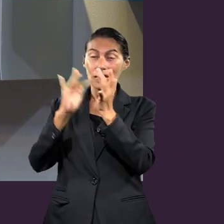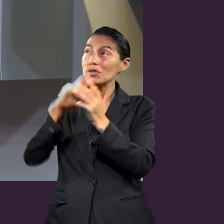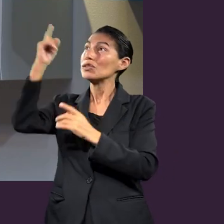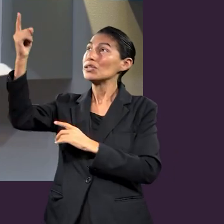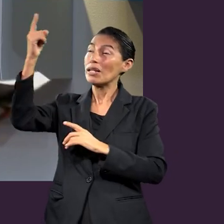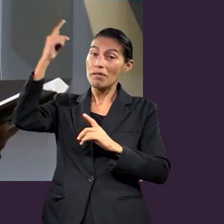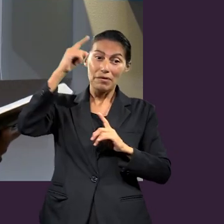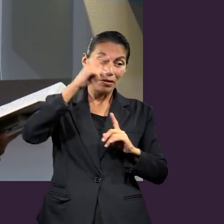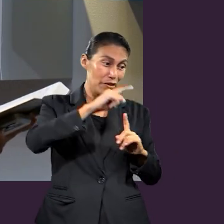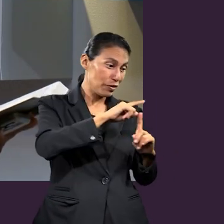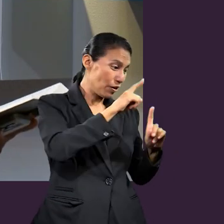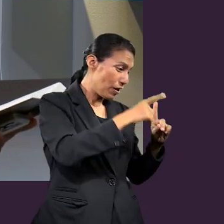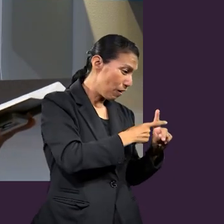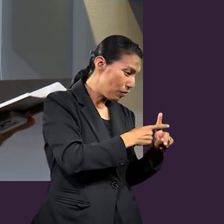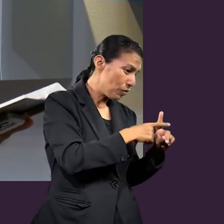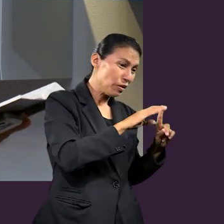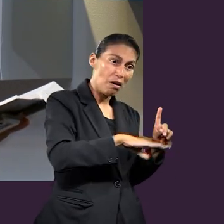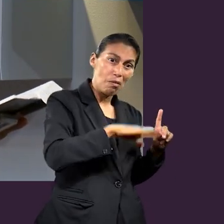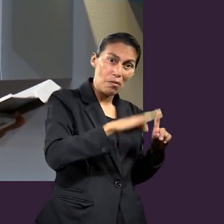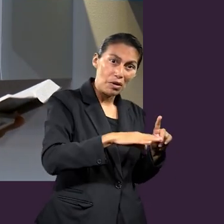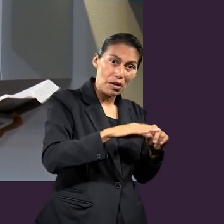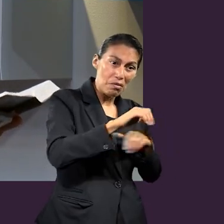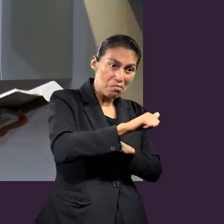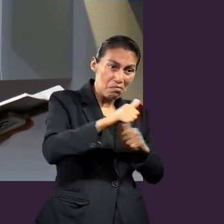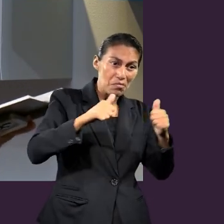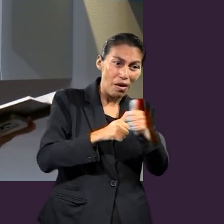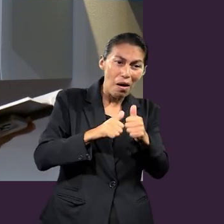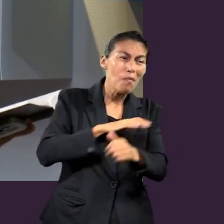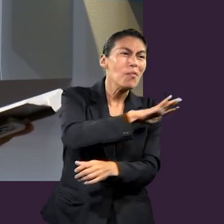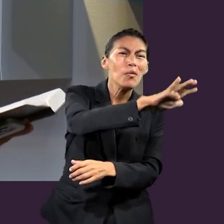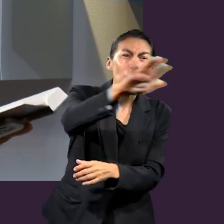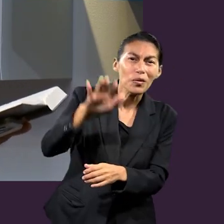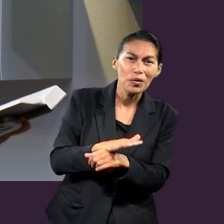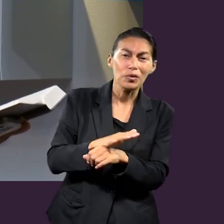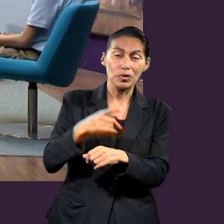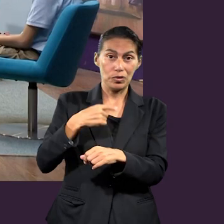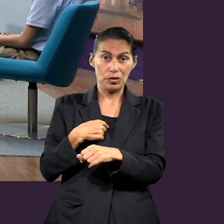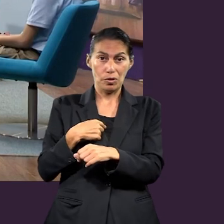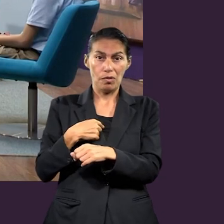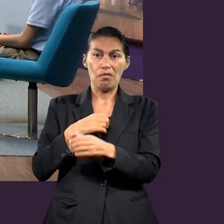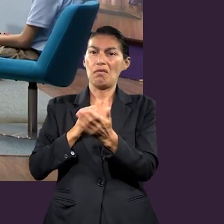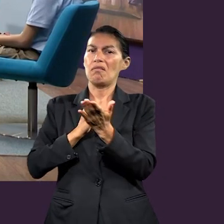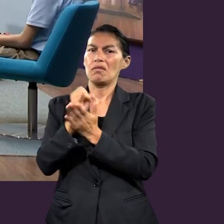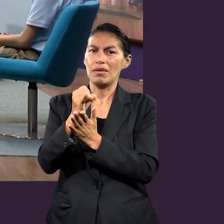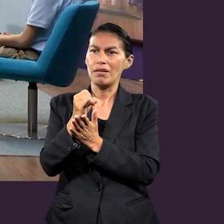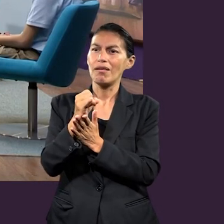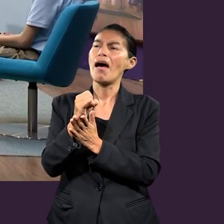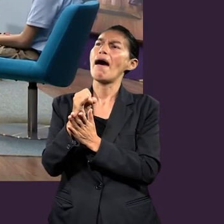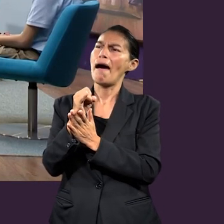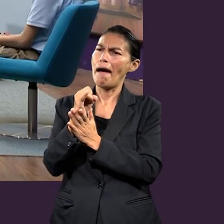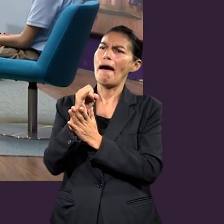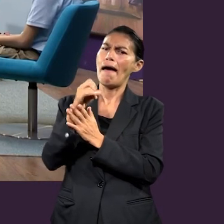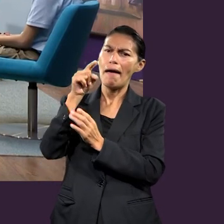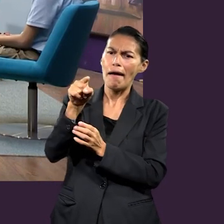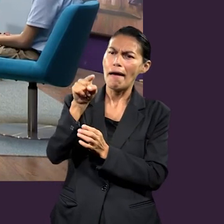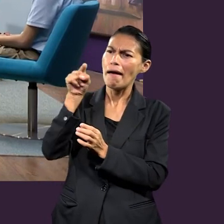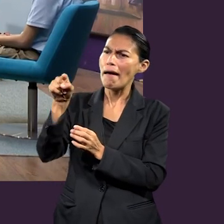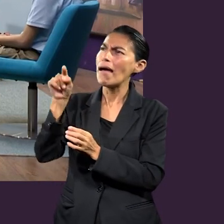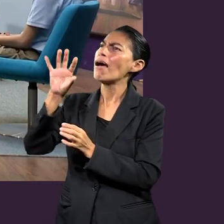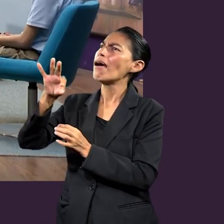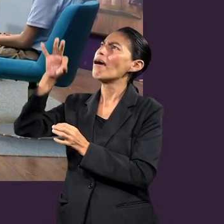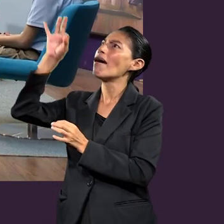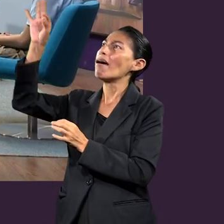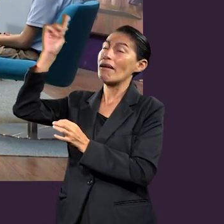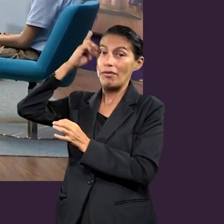para todos. Yo no puedo decidir, quién será salvo y quién no. Yo no puedo maltratar a alguien, o no